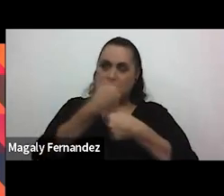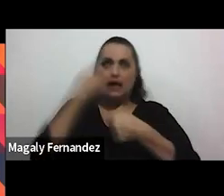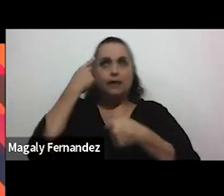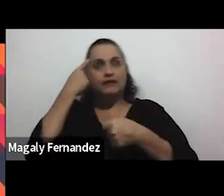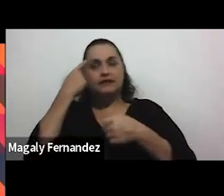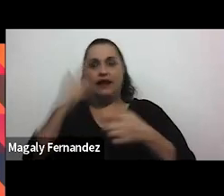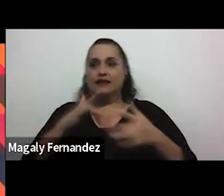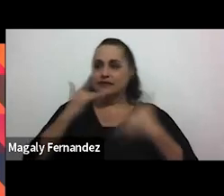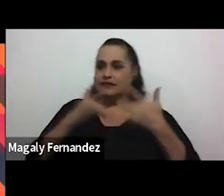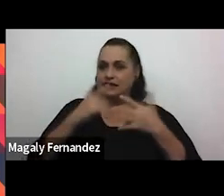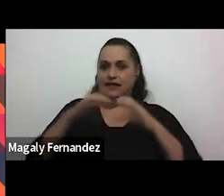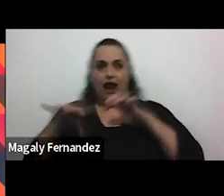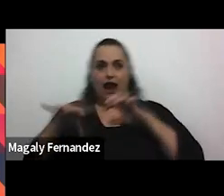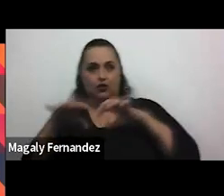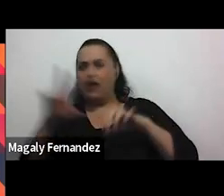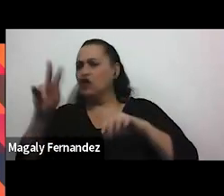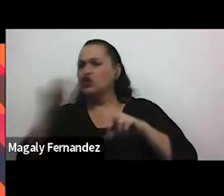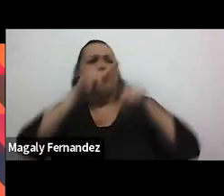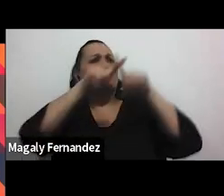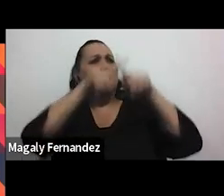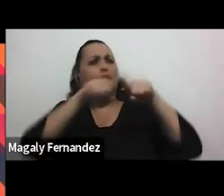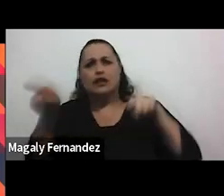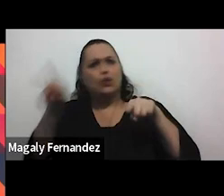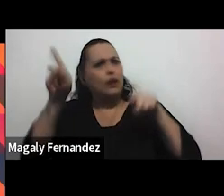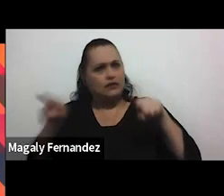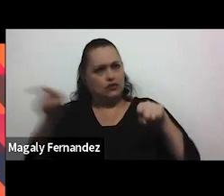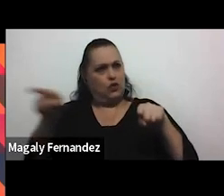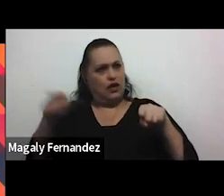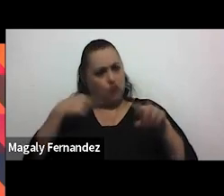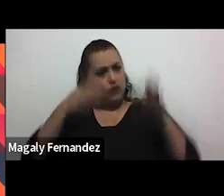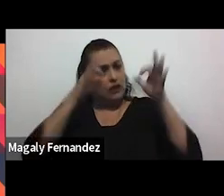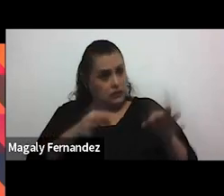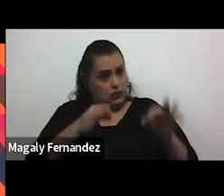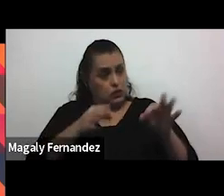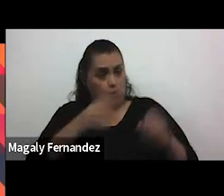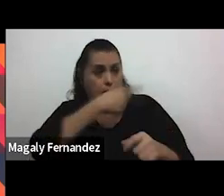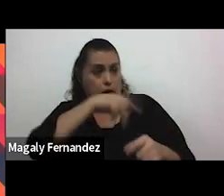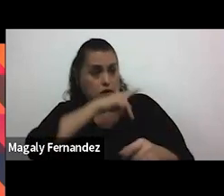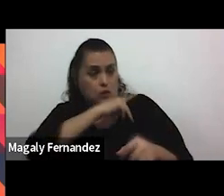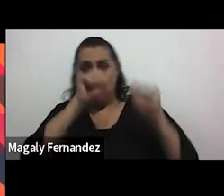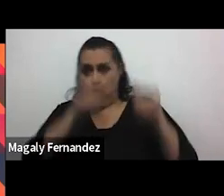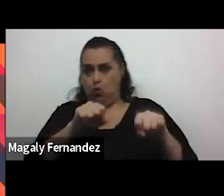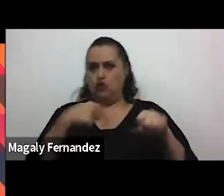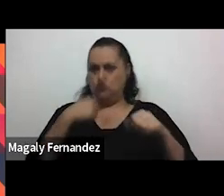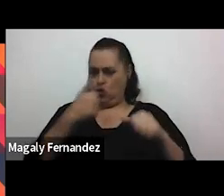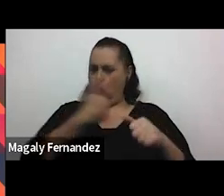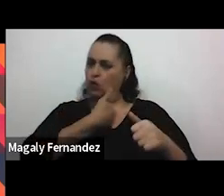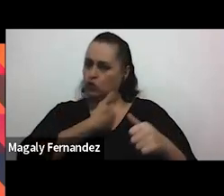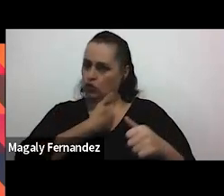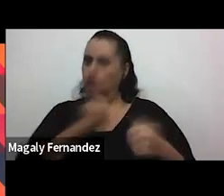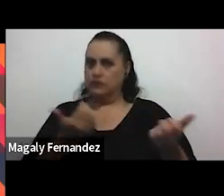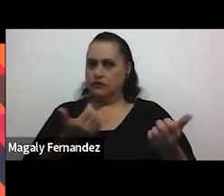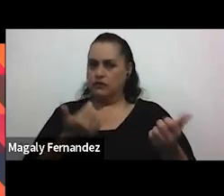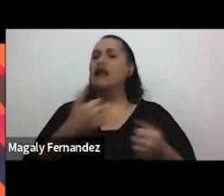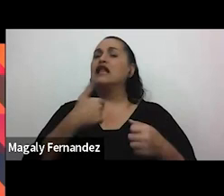no dependo de mi pareja para tomar esas decisiones y para ejercer mi autonomía tengo